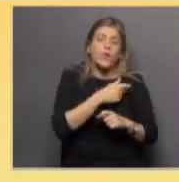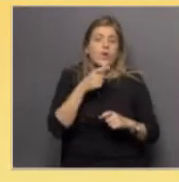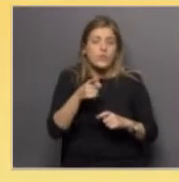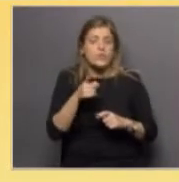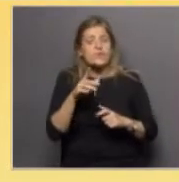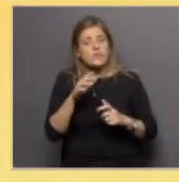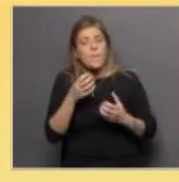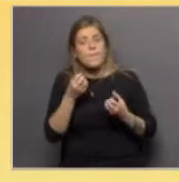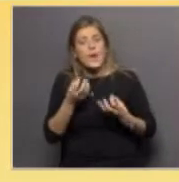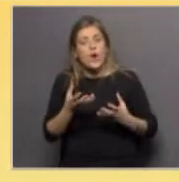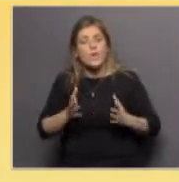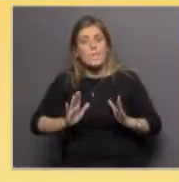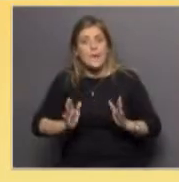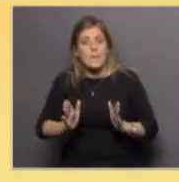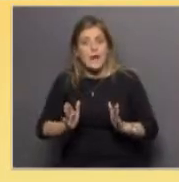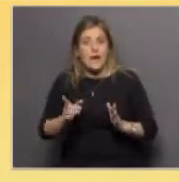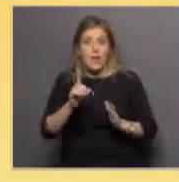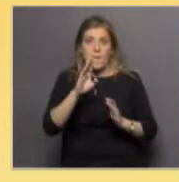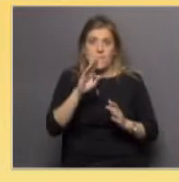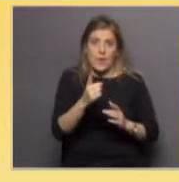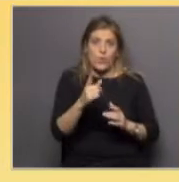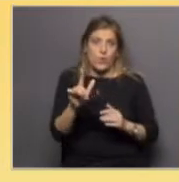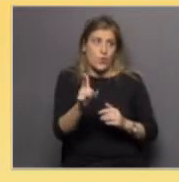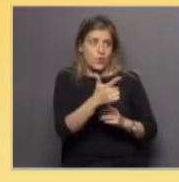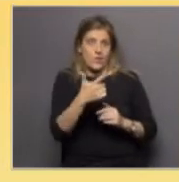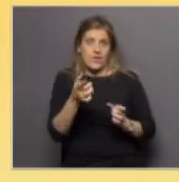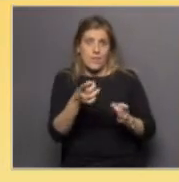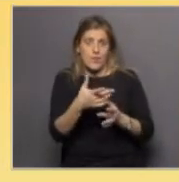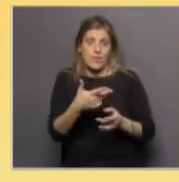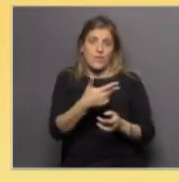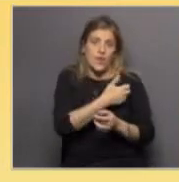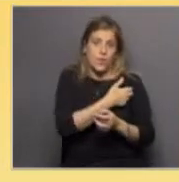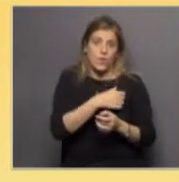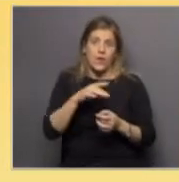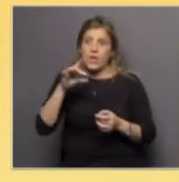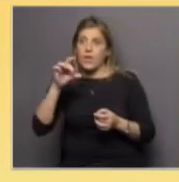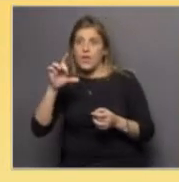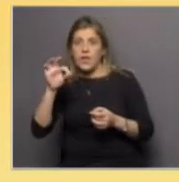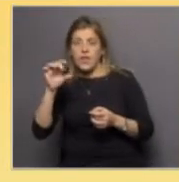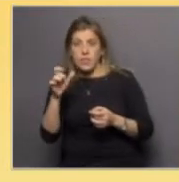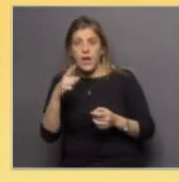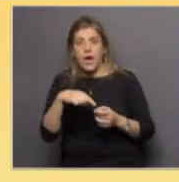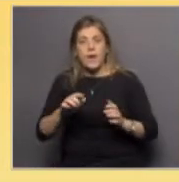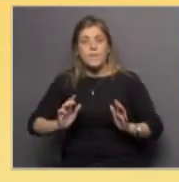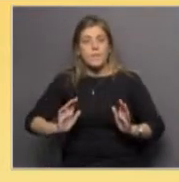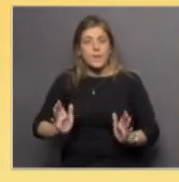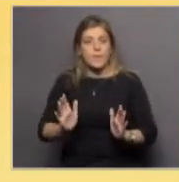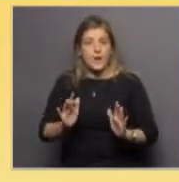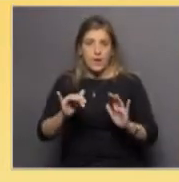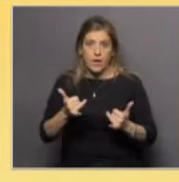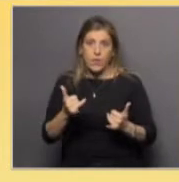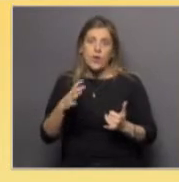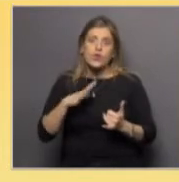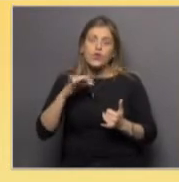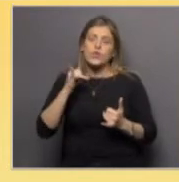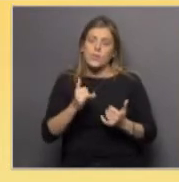encuentra mejor preparados que con la variante P1 y también tenemos que tener en cuenta que tenemos instalada la vigilancia